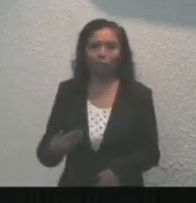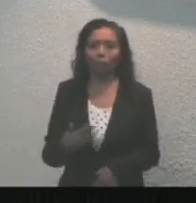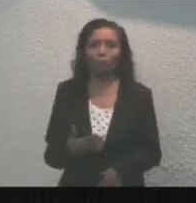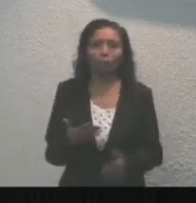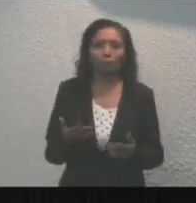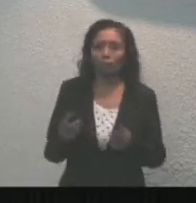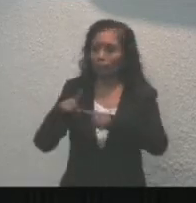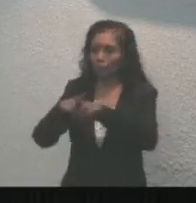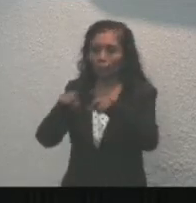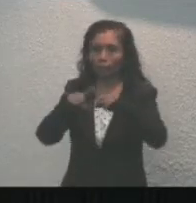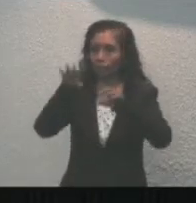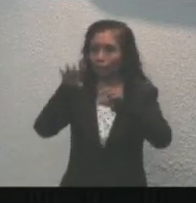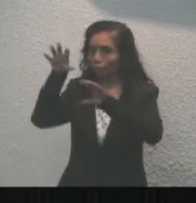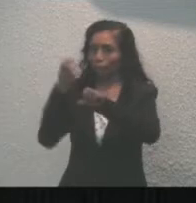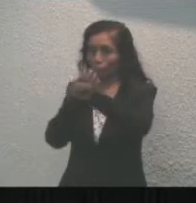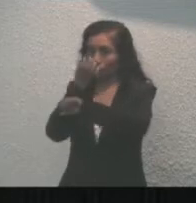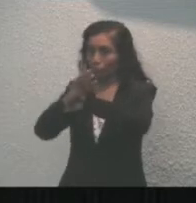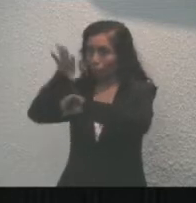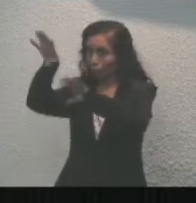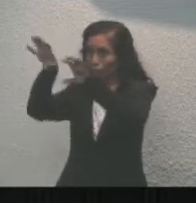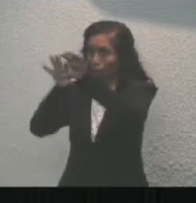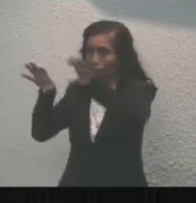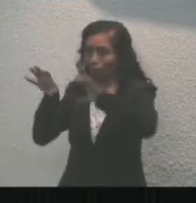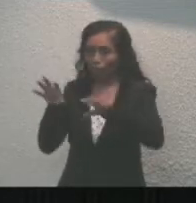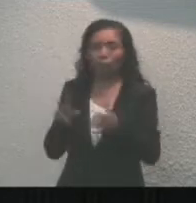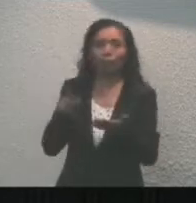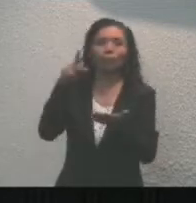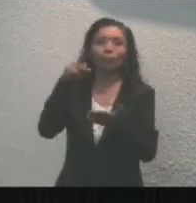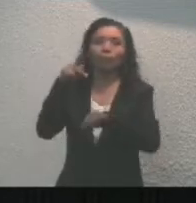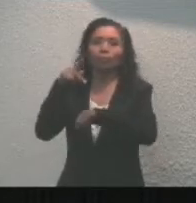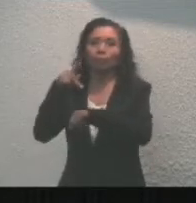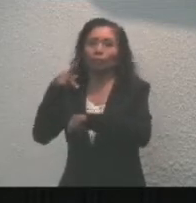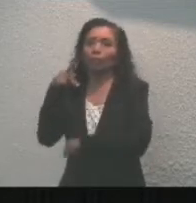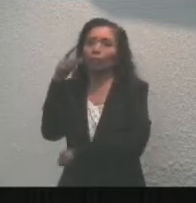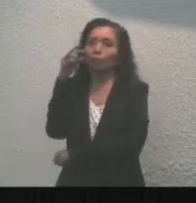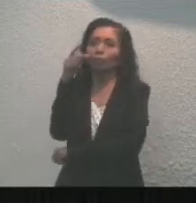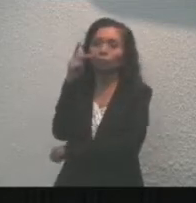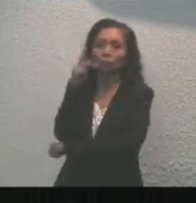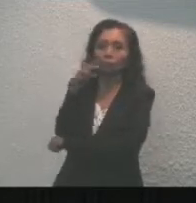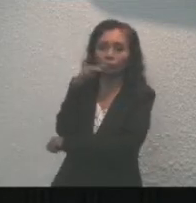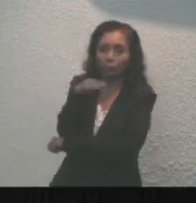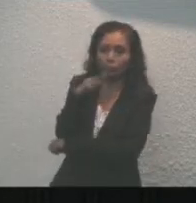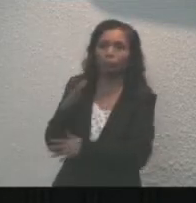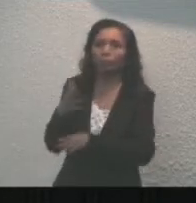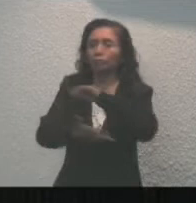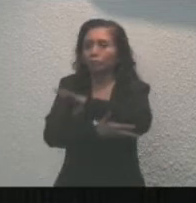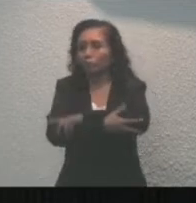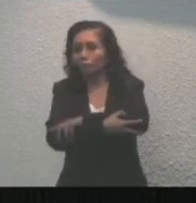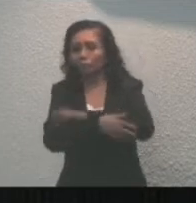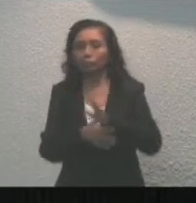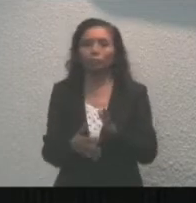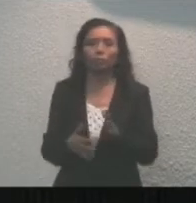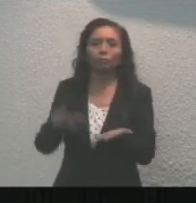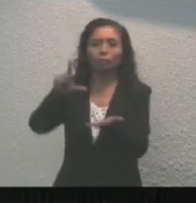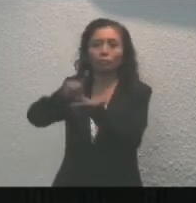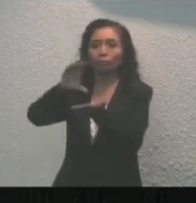José María Morelos, Puerto Morelos, Solidaridad y Lázaro Cárdenas y a los representantes de los